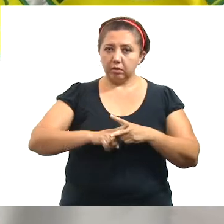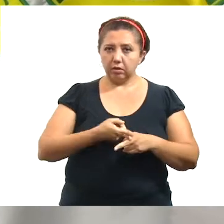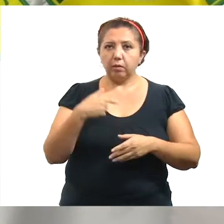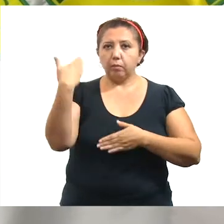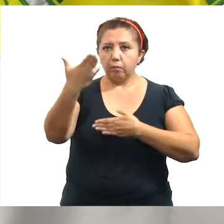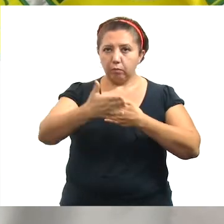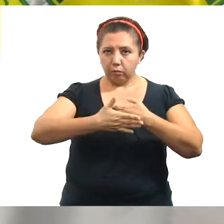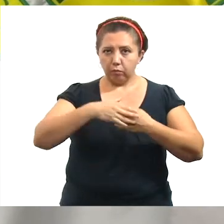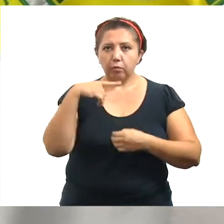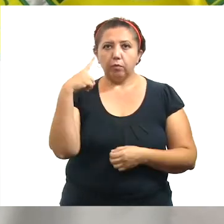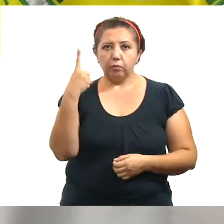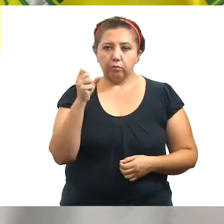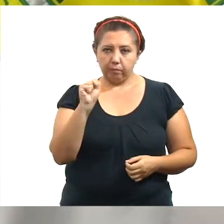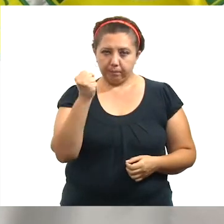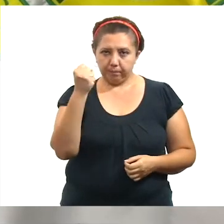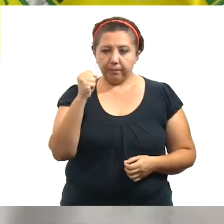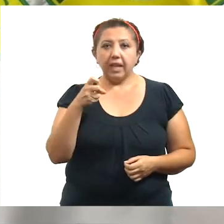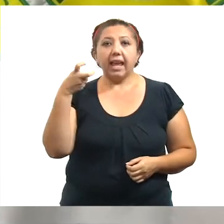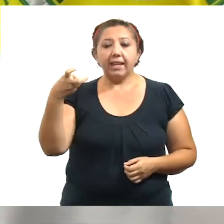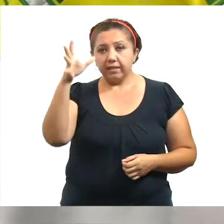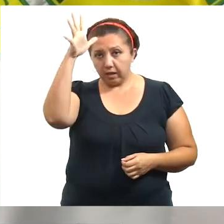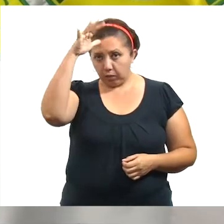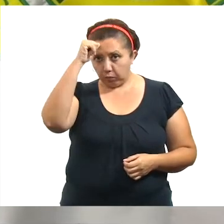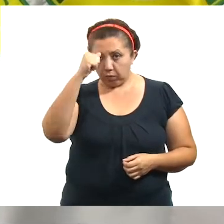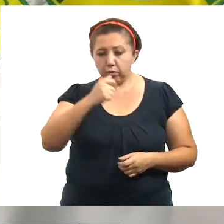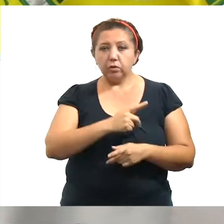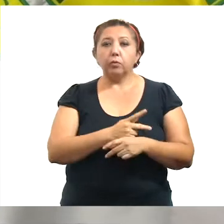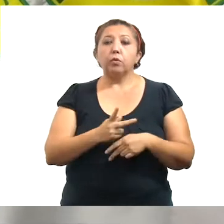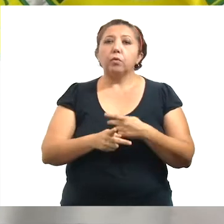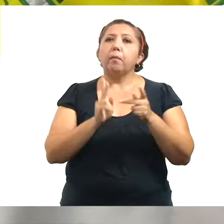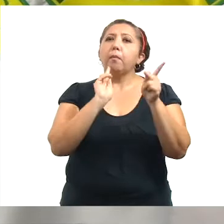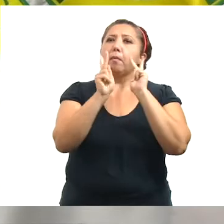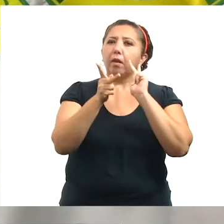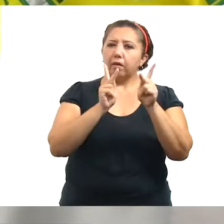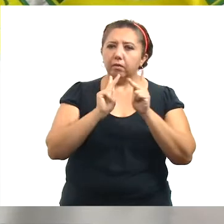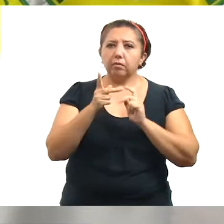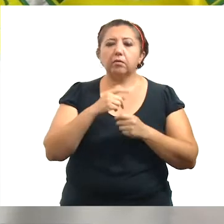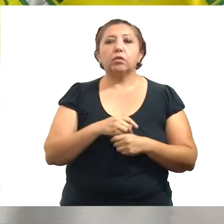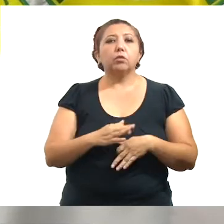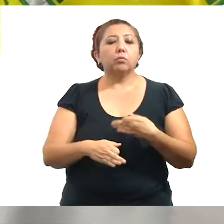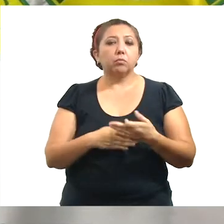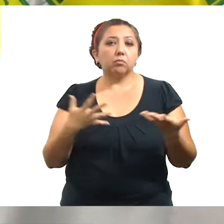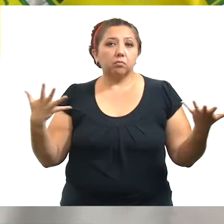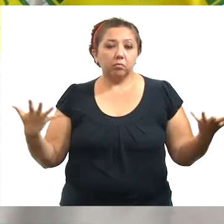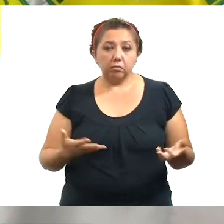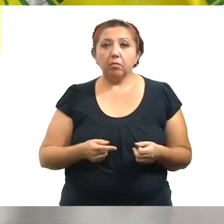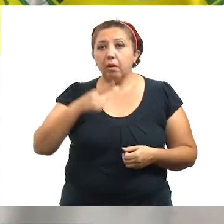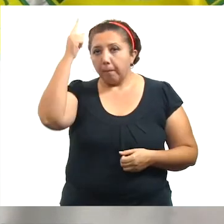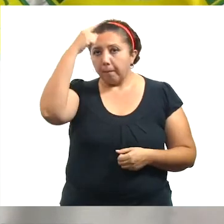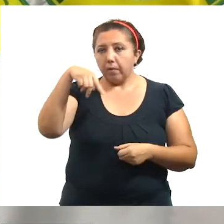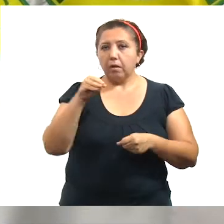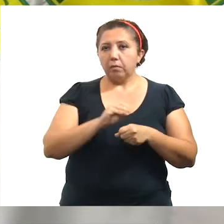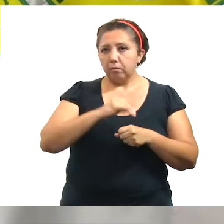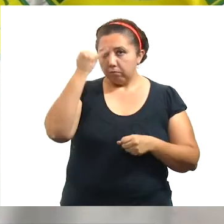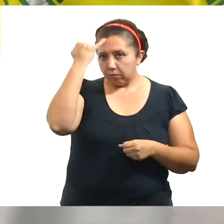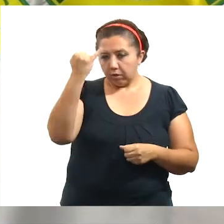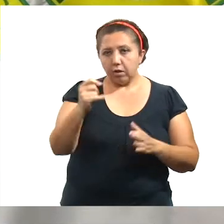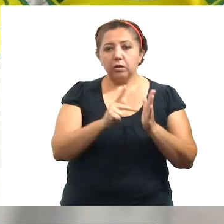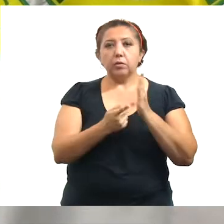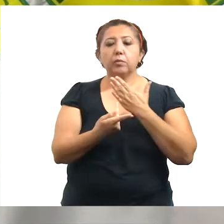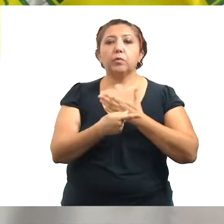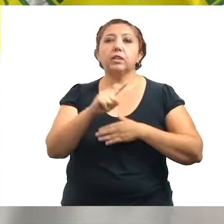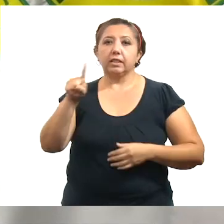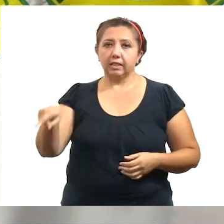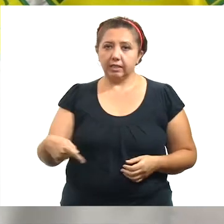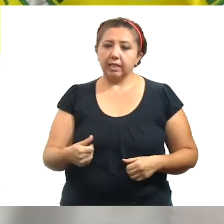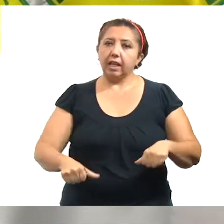vigor el próximo 1 de septiembre. Este acuerdo es producto del diálogo constructivo que hemos venido realizando para sumar ideas y propuestas que